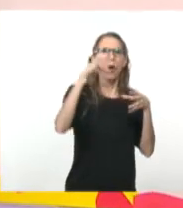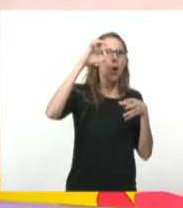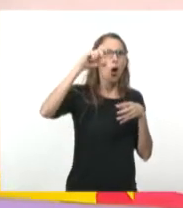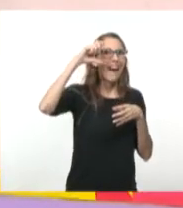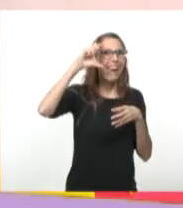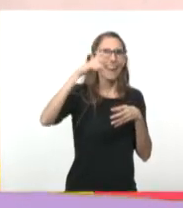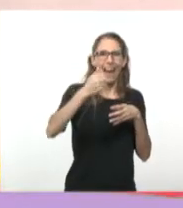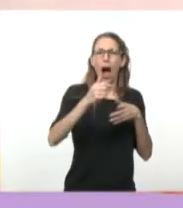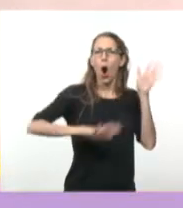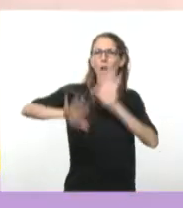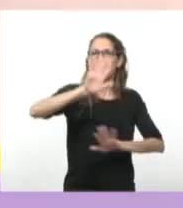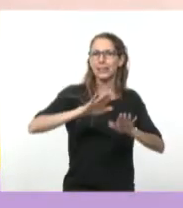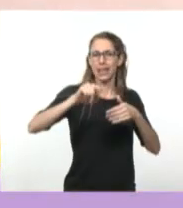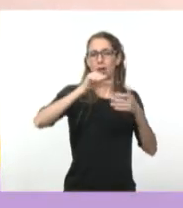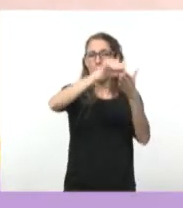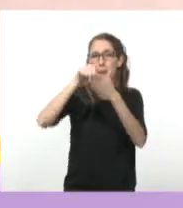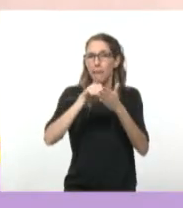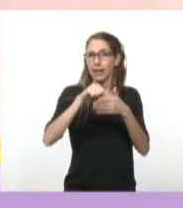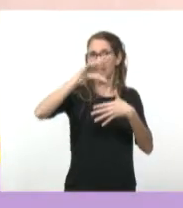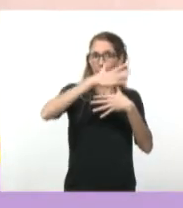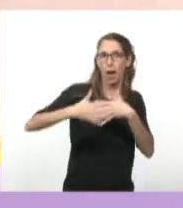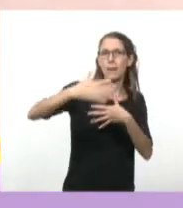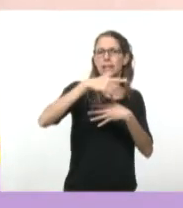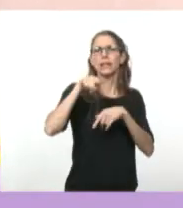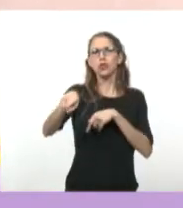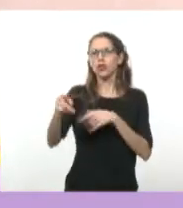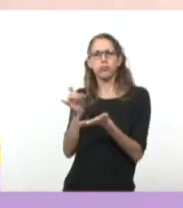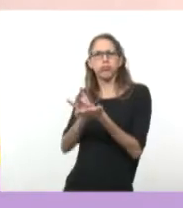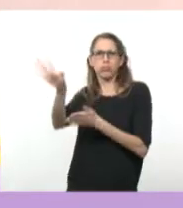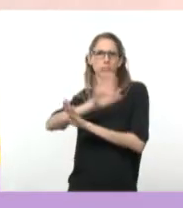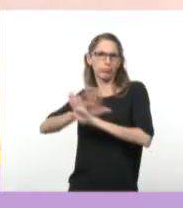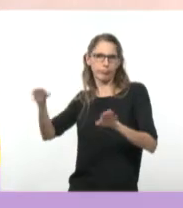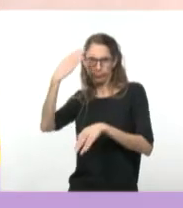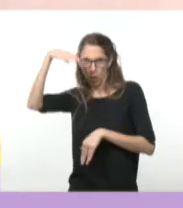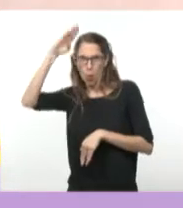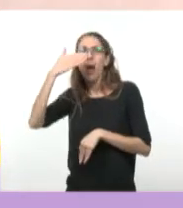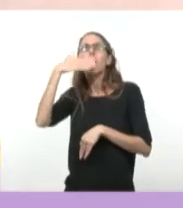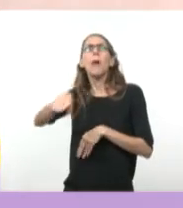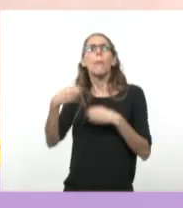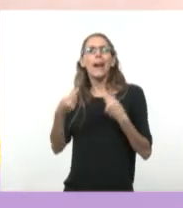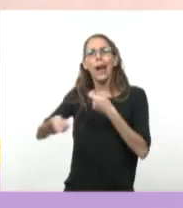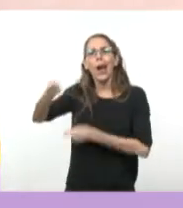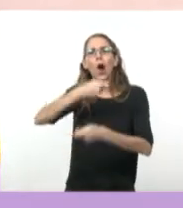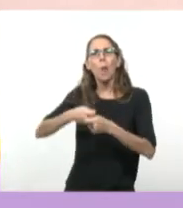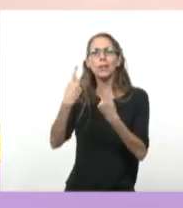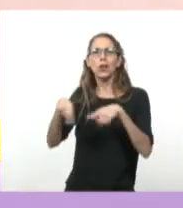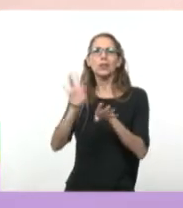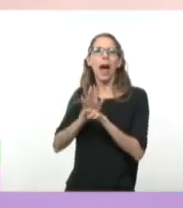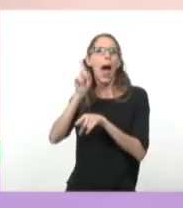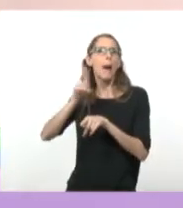luego va a hacer un bloqueo económico que va a perdurar incluso hasta casi nuestros días.